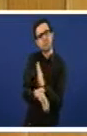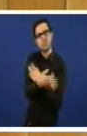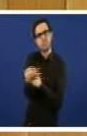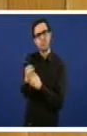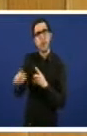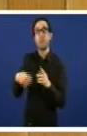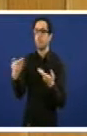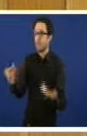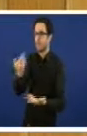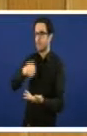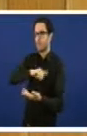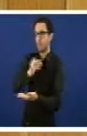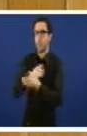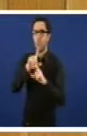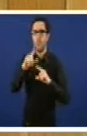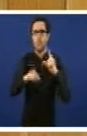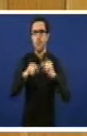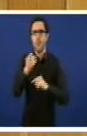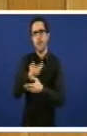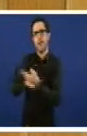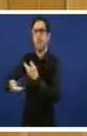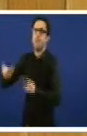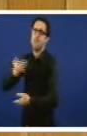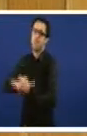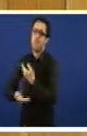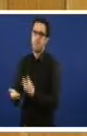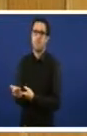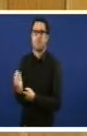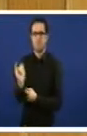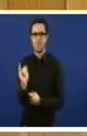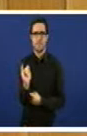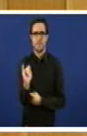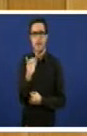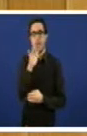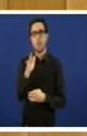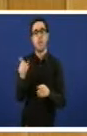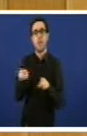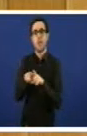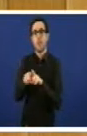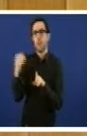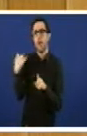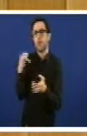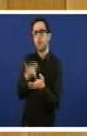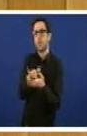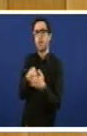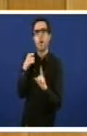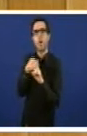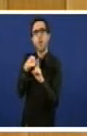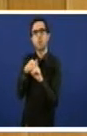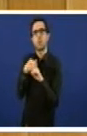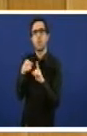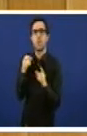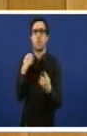do Bloque Nacionalista galego como tiberon cando se tratou de falar da racionalización do uso dos produtos farmacéuticos